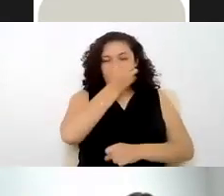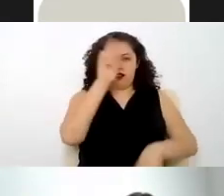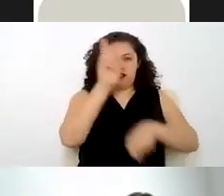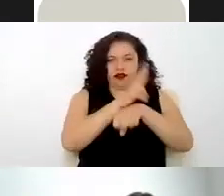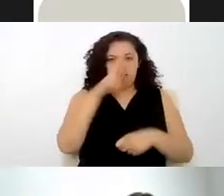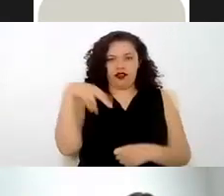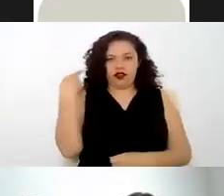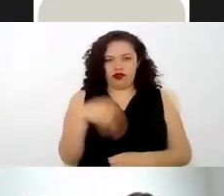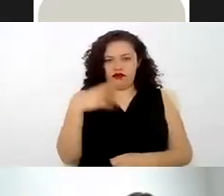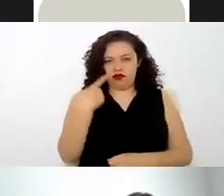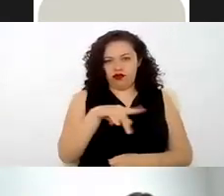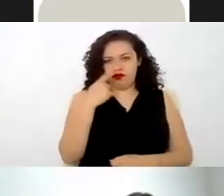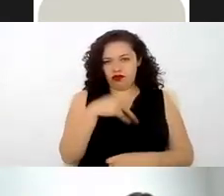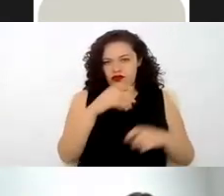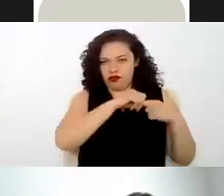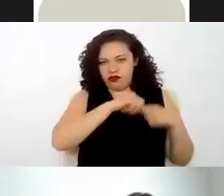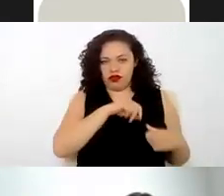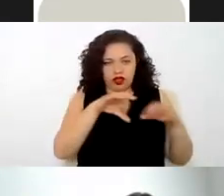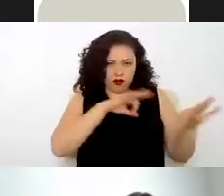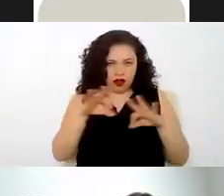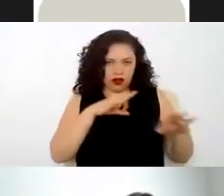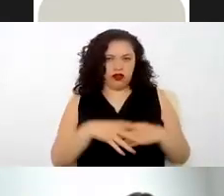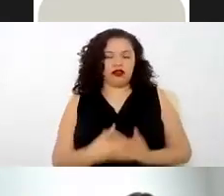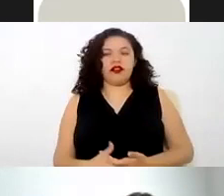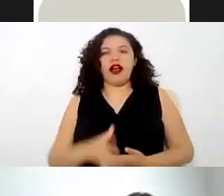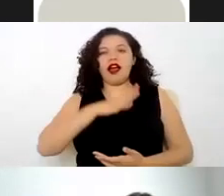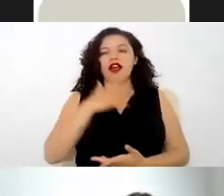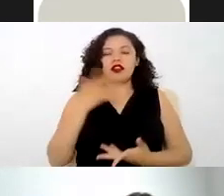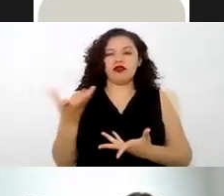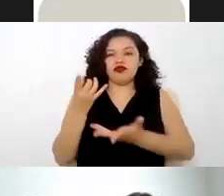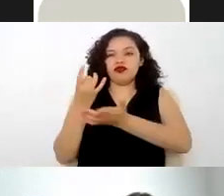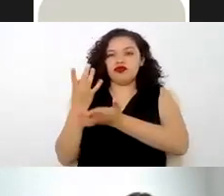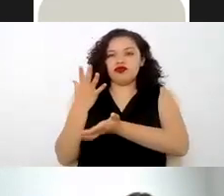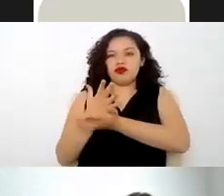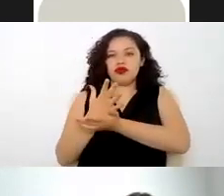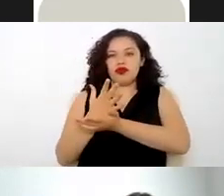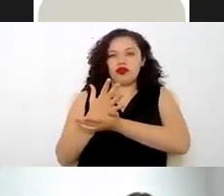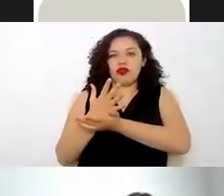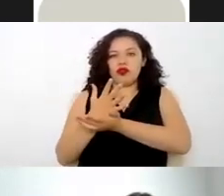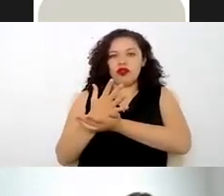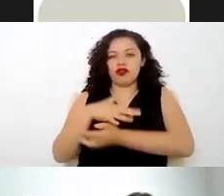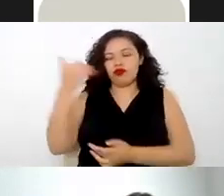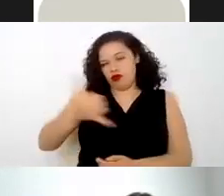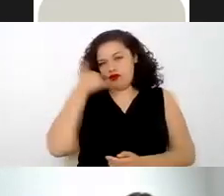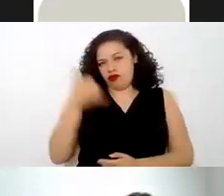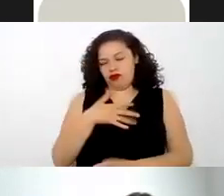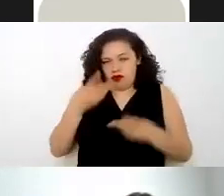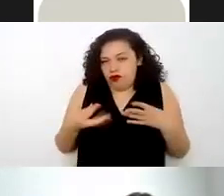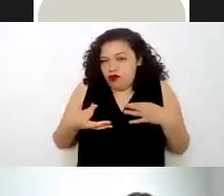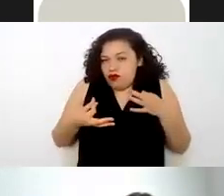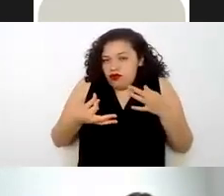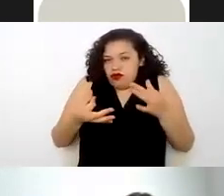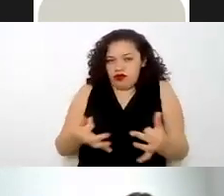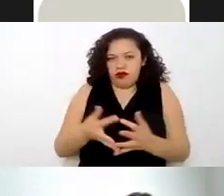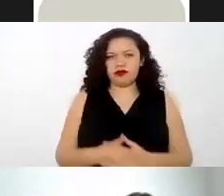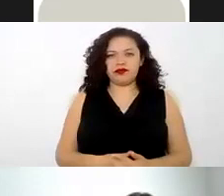naturaleza del cargo tiene a su manejo tiene a su cargo información sensible como podría